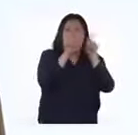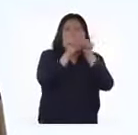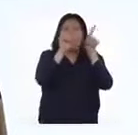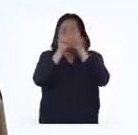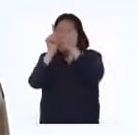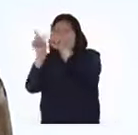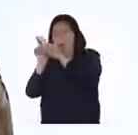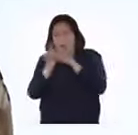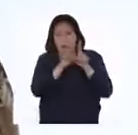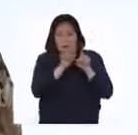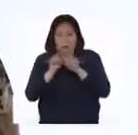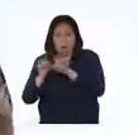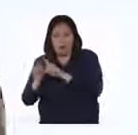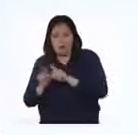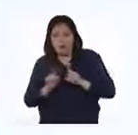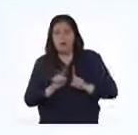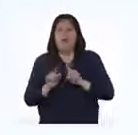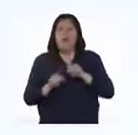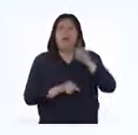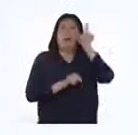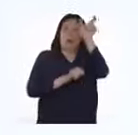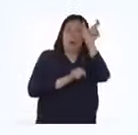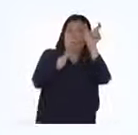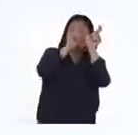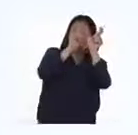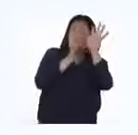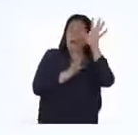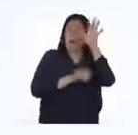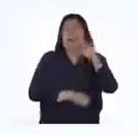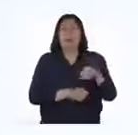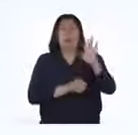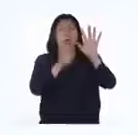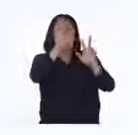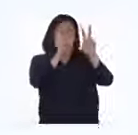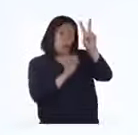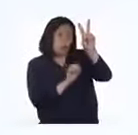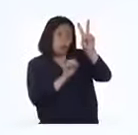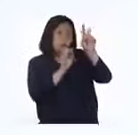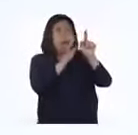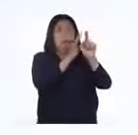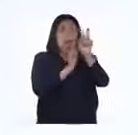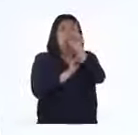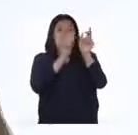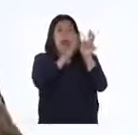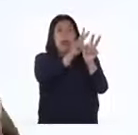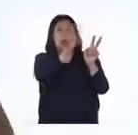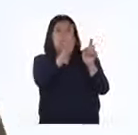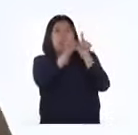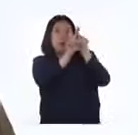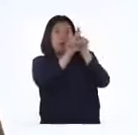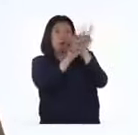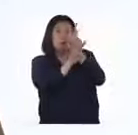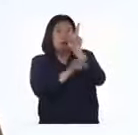cantidad de vicuñas. O sea, que si en un sector hay aproximadamente 12 vicuñas, en dos sectores hay 24 vicuñas.